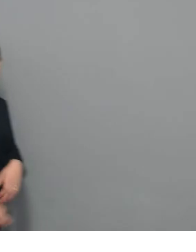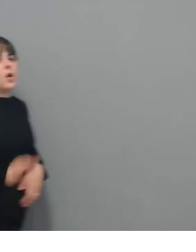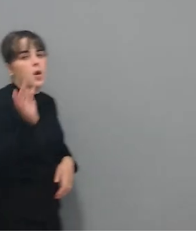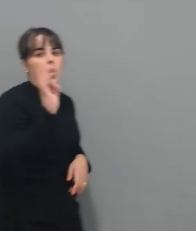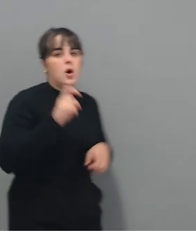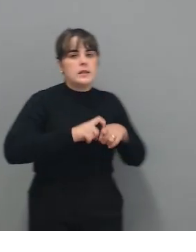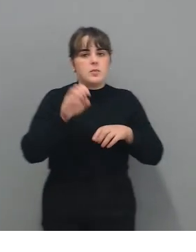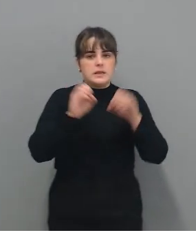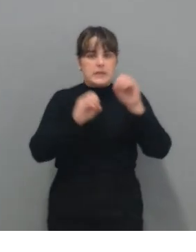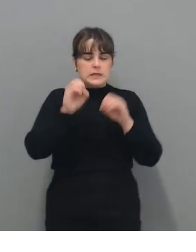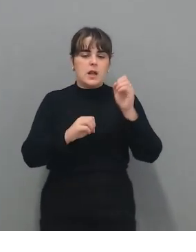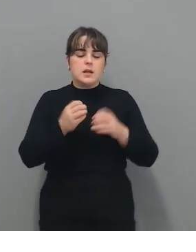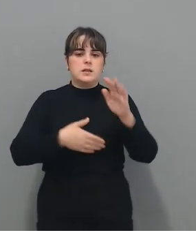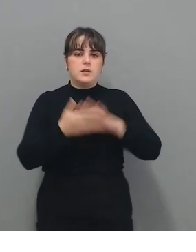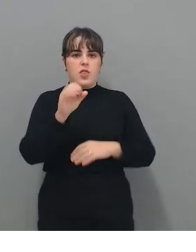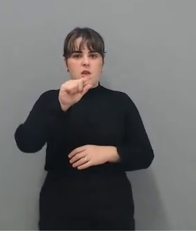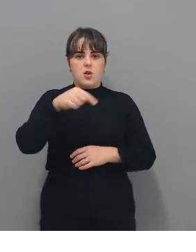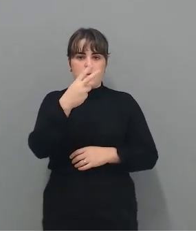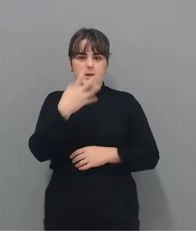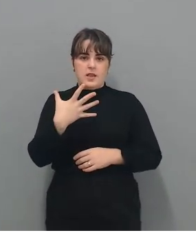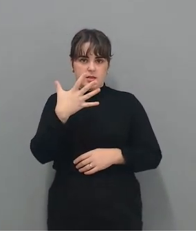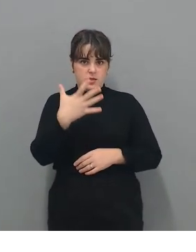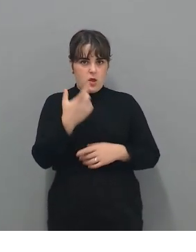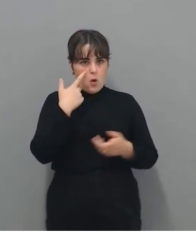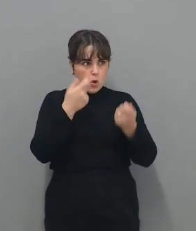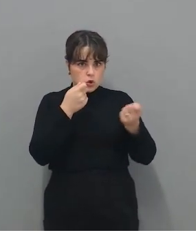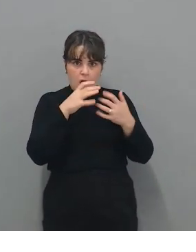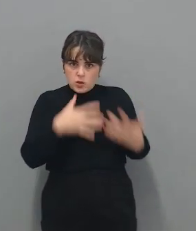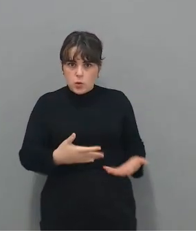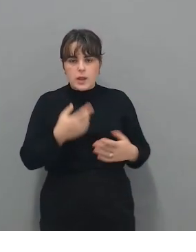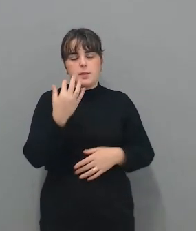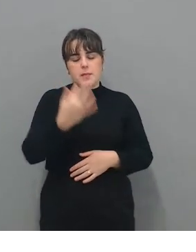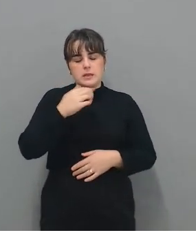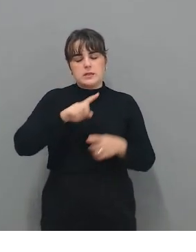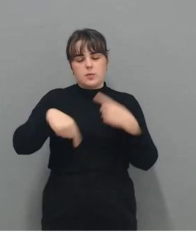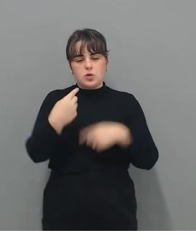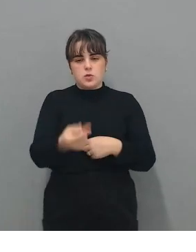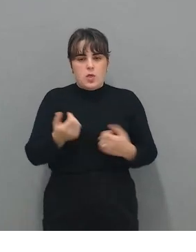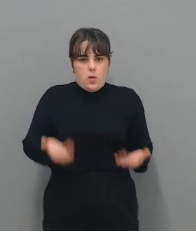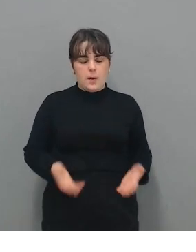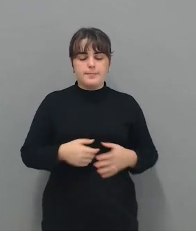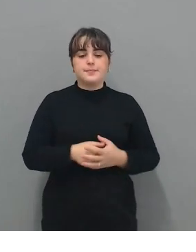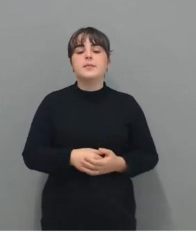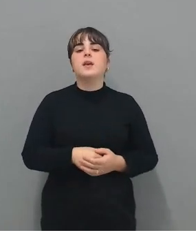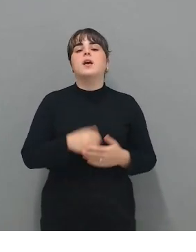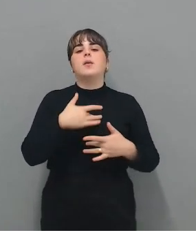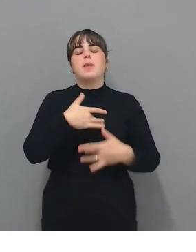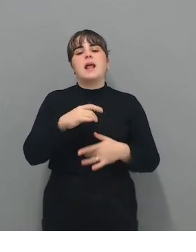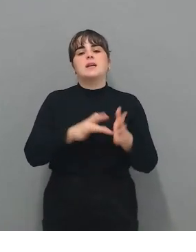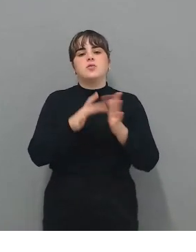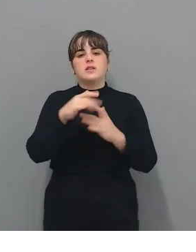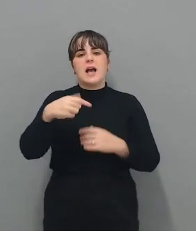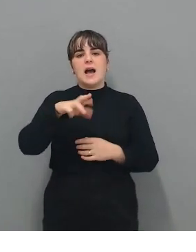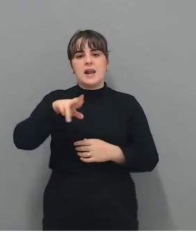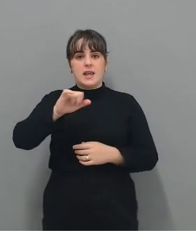,25. Estamos muy pendientes de la actualidad y lo que eso pueda suponer. María Jesús Garrido, muchísimas gracias. ¿Qué será lo